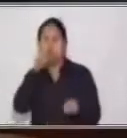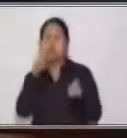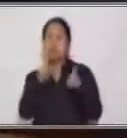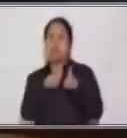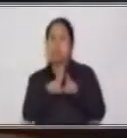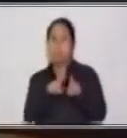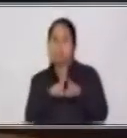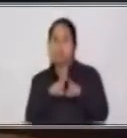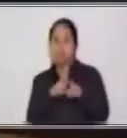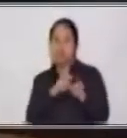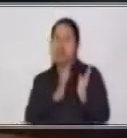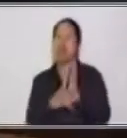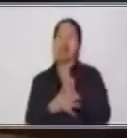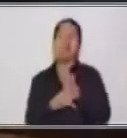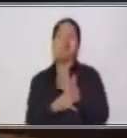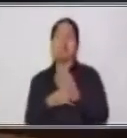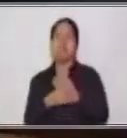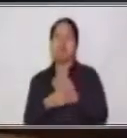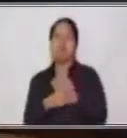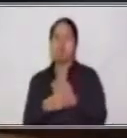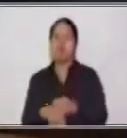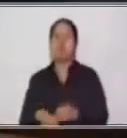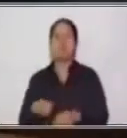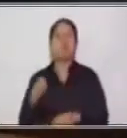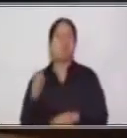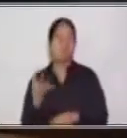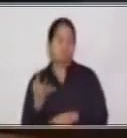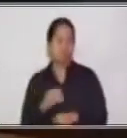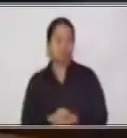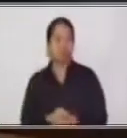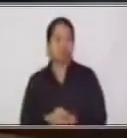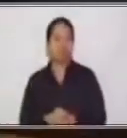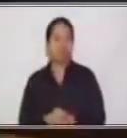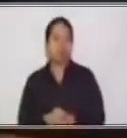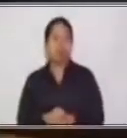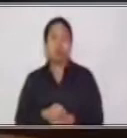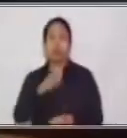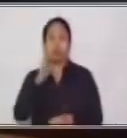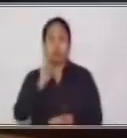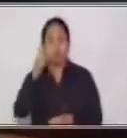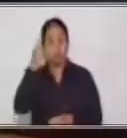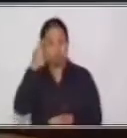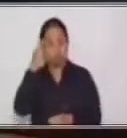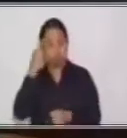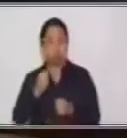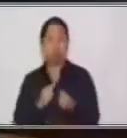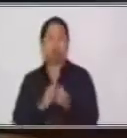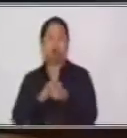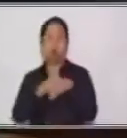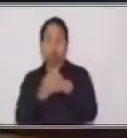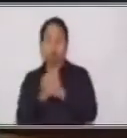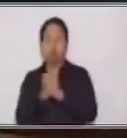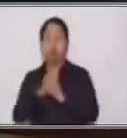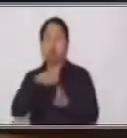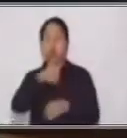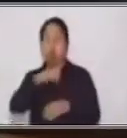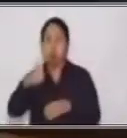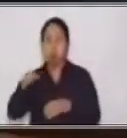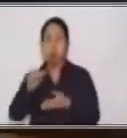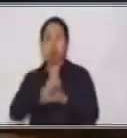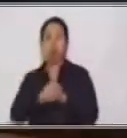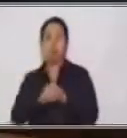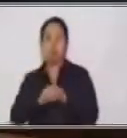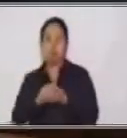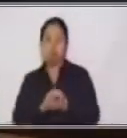la habilidad numérica. Antes de empezar, te recomiendo que laves tus manos constantemente con suficiente agua y